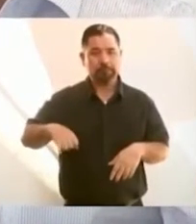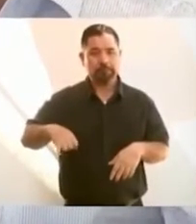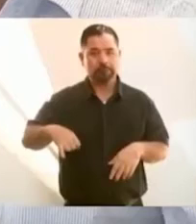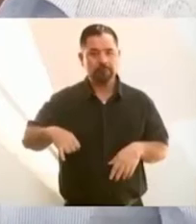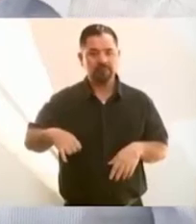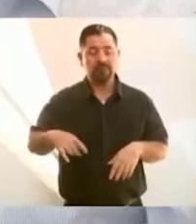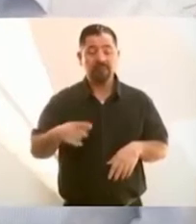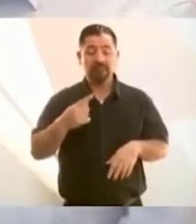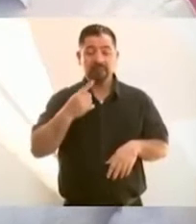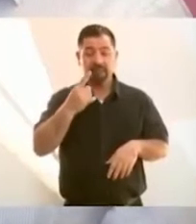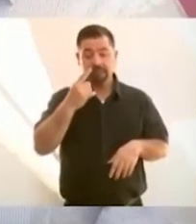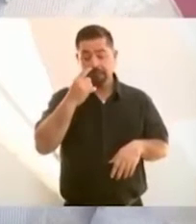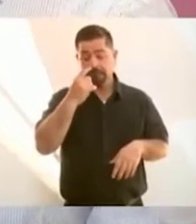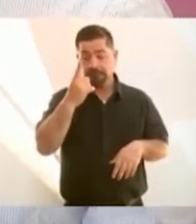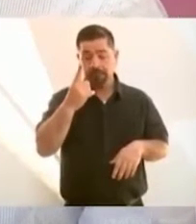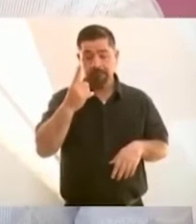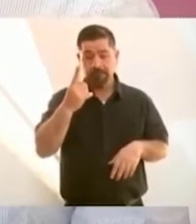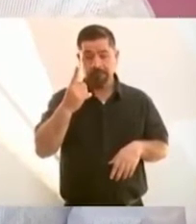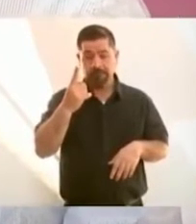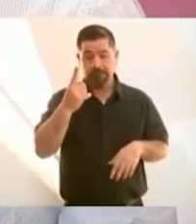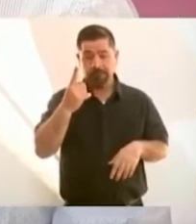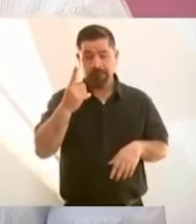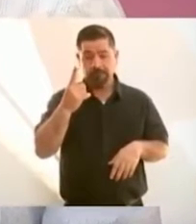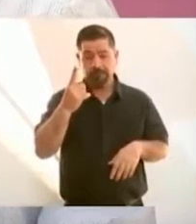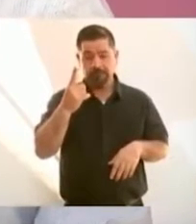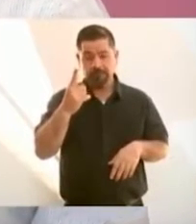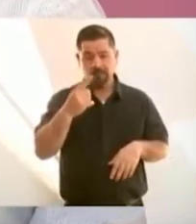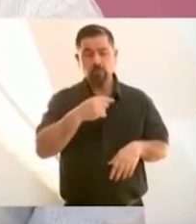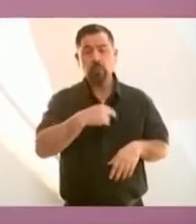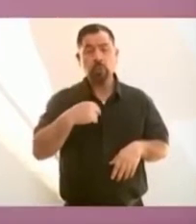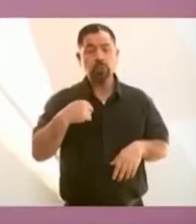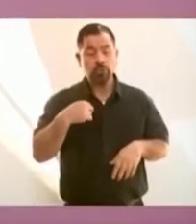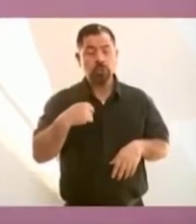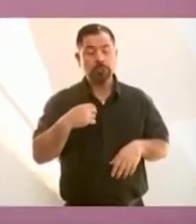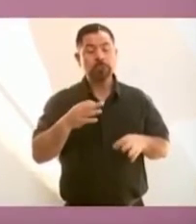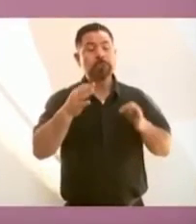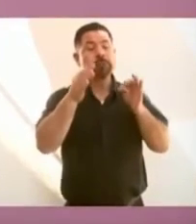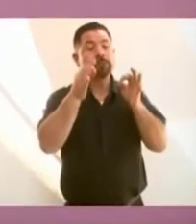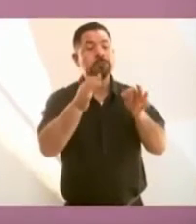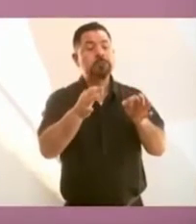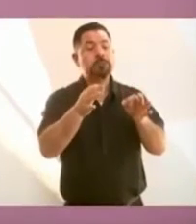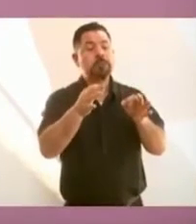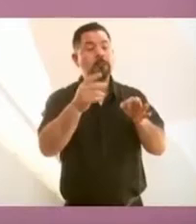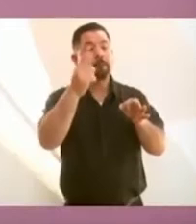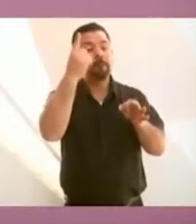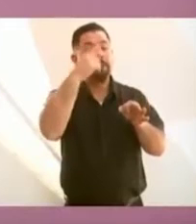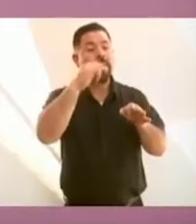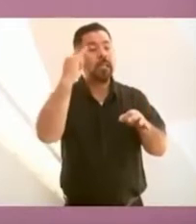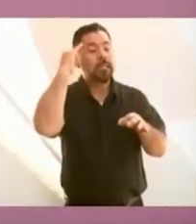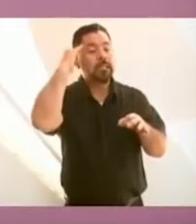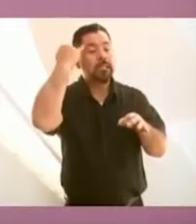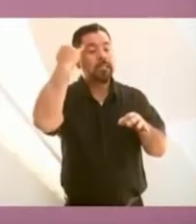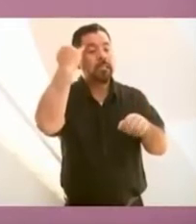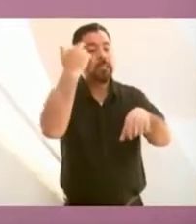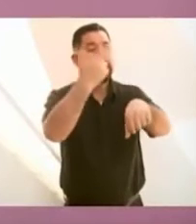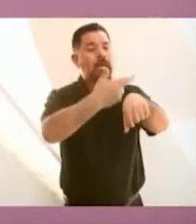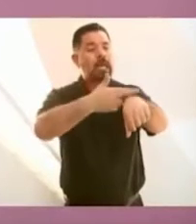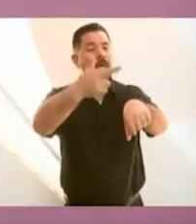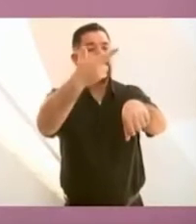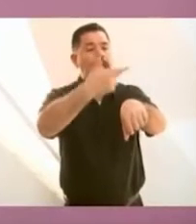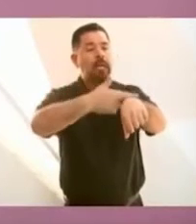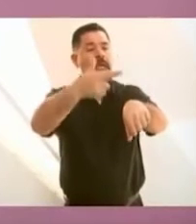decir que ellos civilizan a los pueblos que